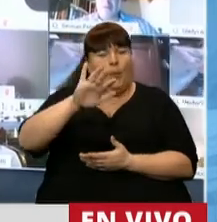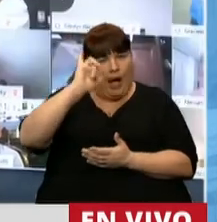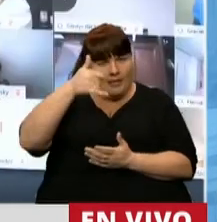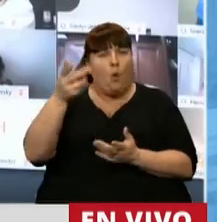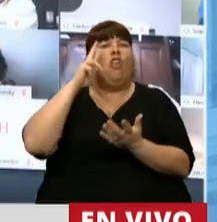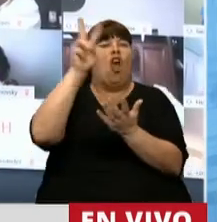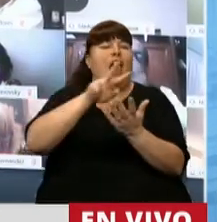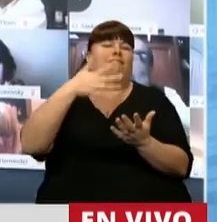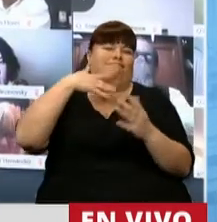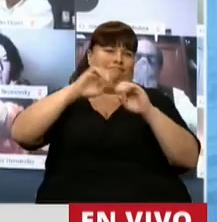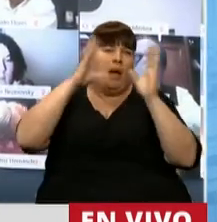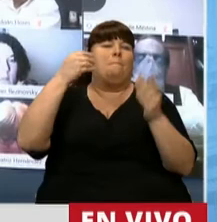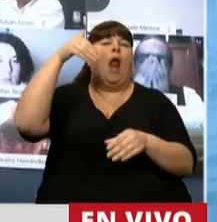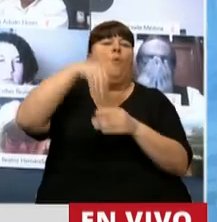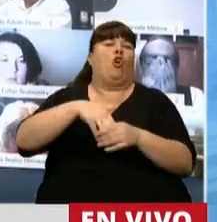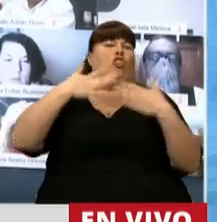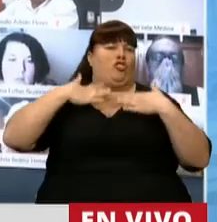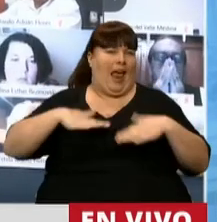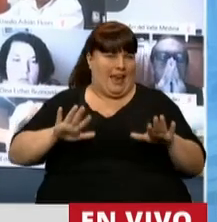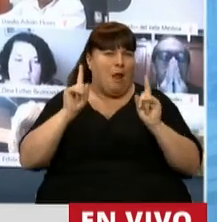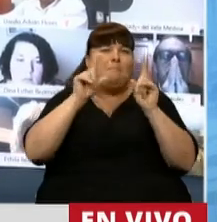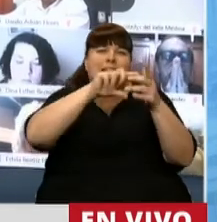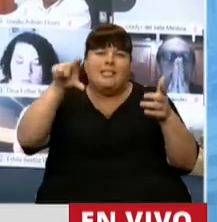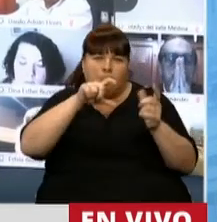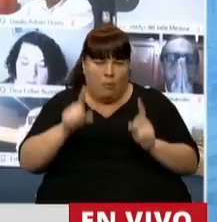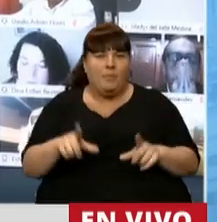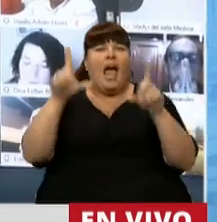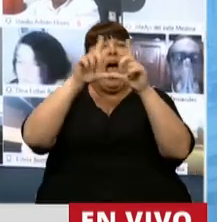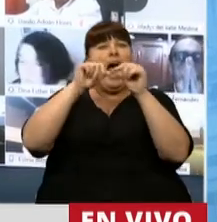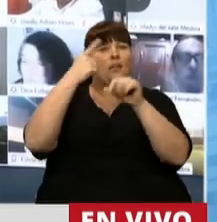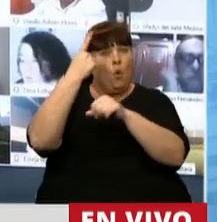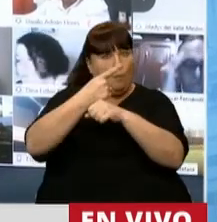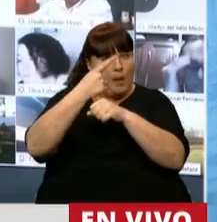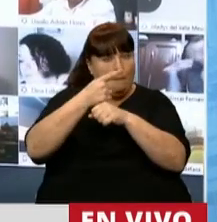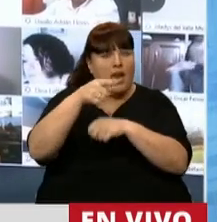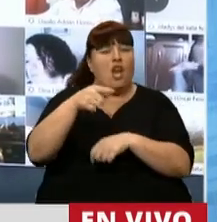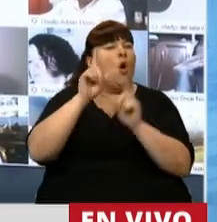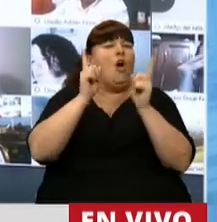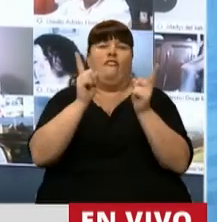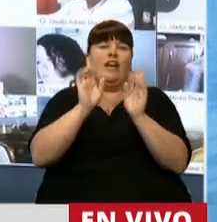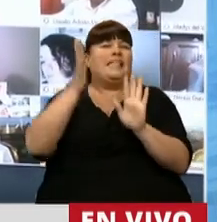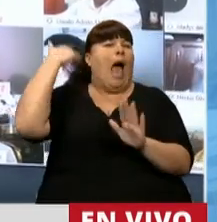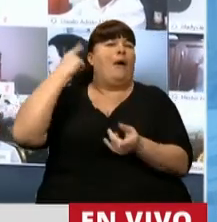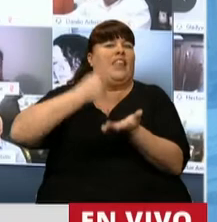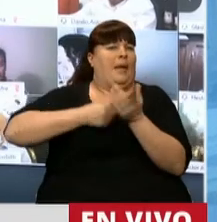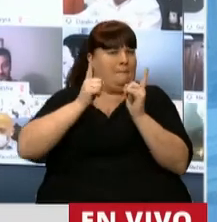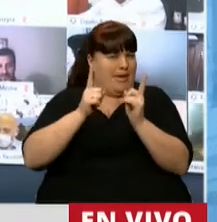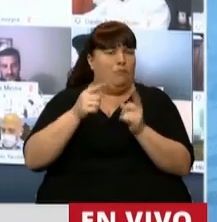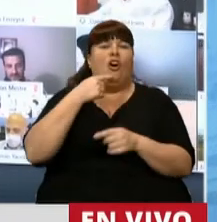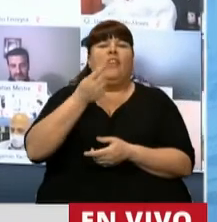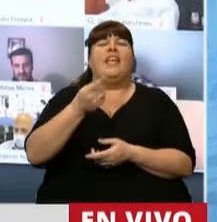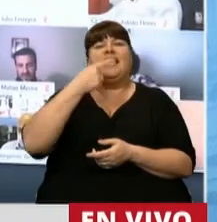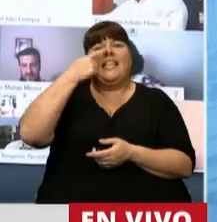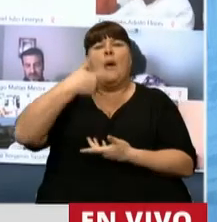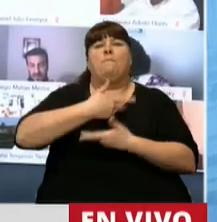comprender cuando las lea, si podemos votar con tranquilidad como quedó. El artículo primero queda exactamente igual que estaba en el dictamen, donde se